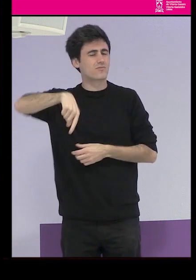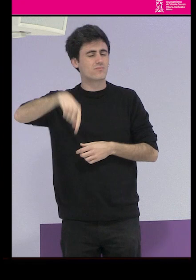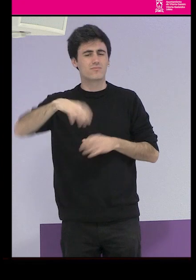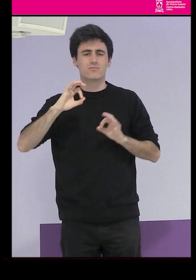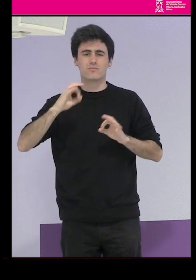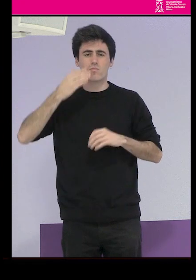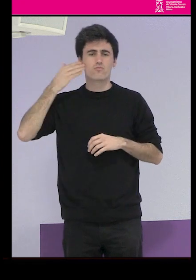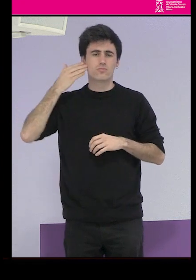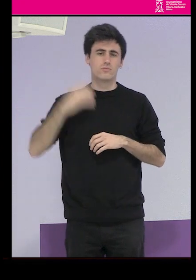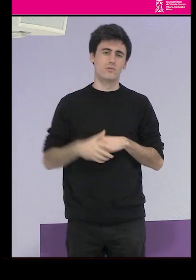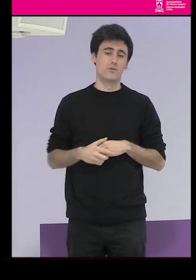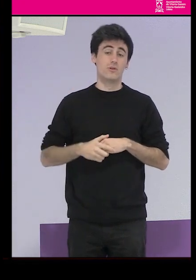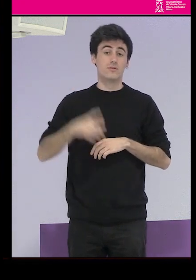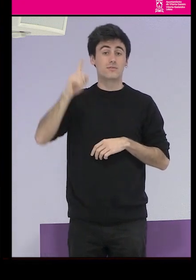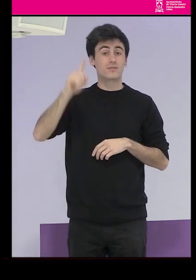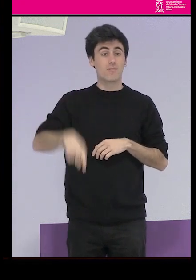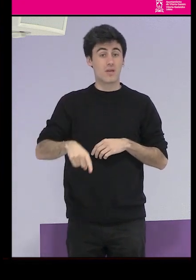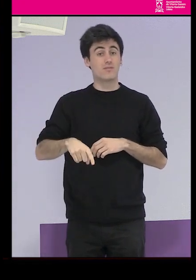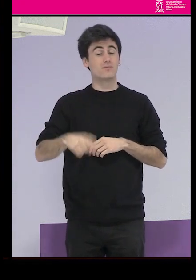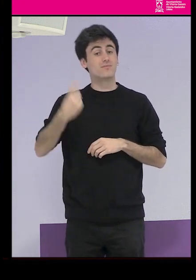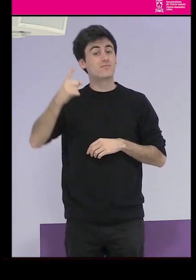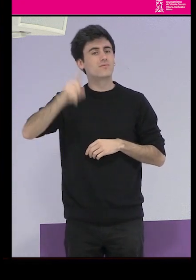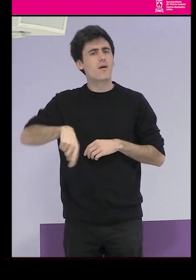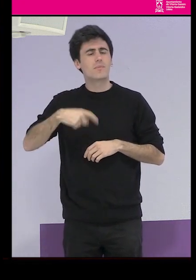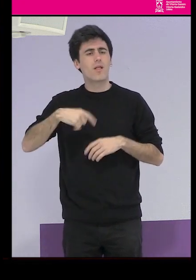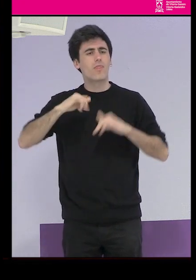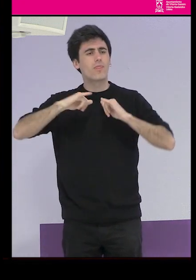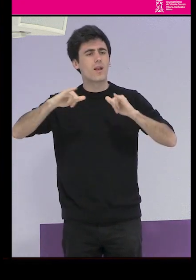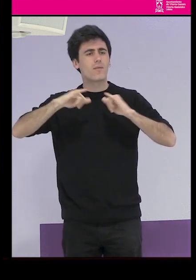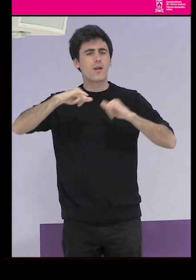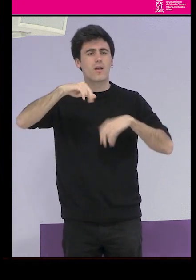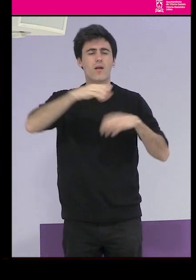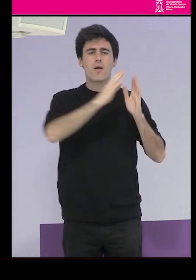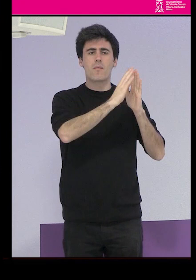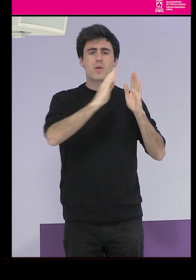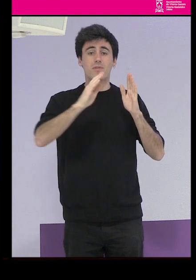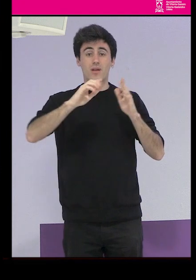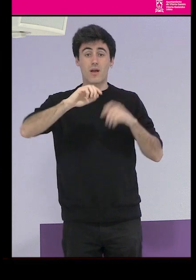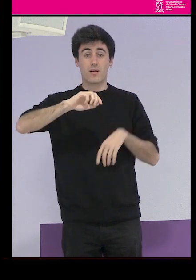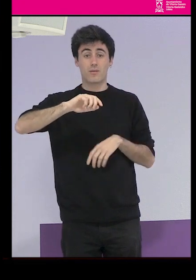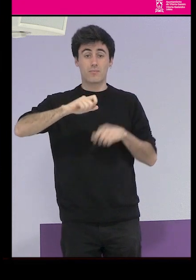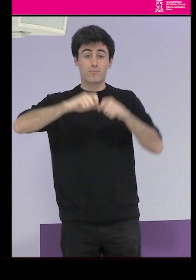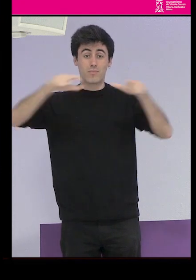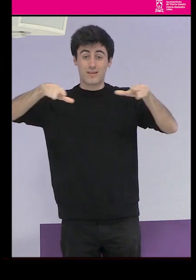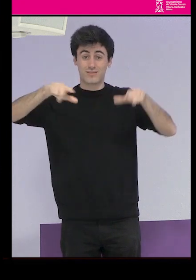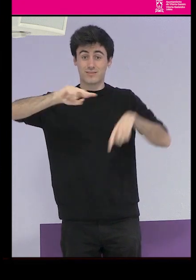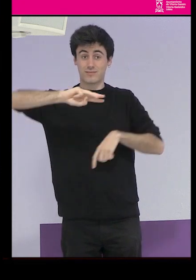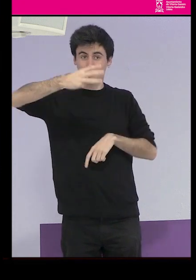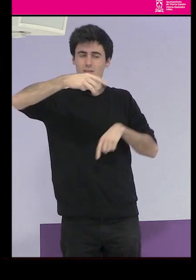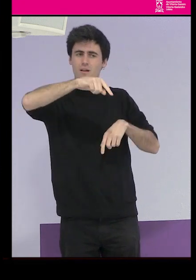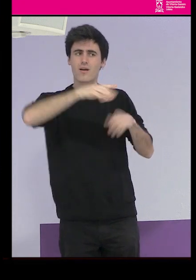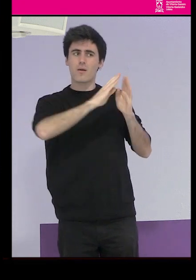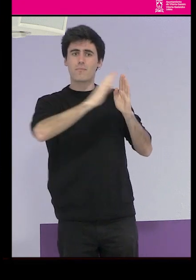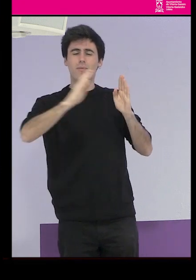y también celebrar que tenemos una biblioteca en la tercera planta, una